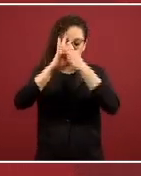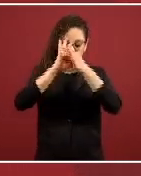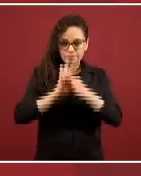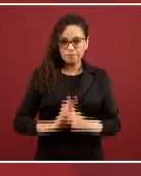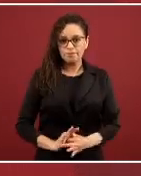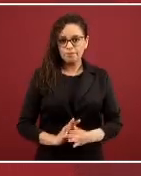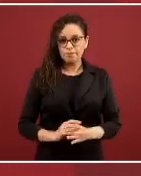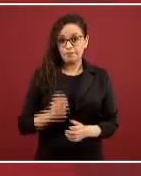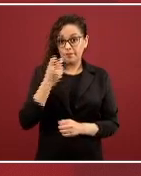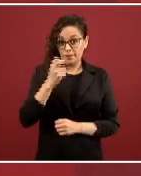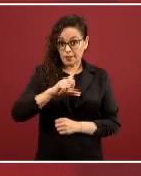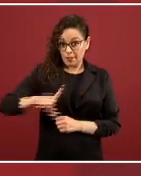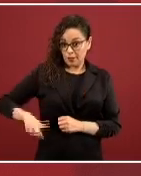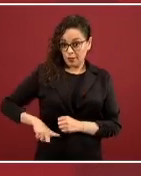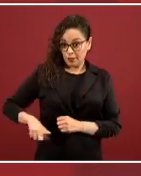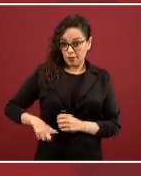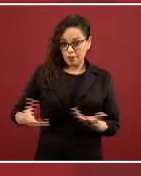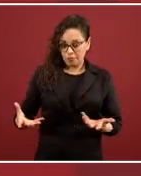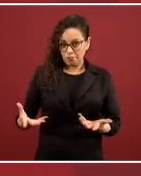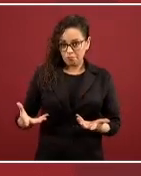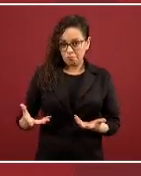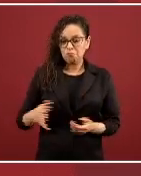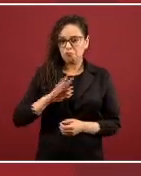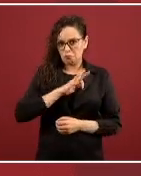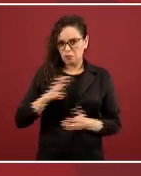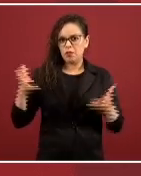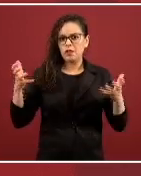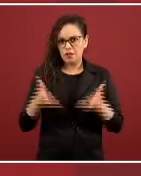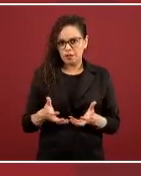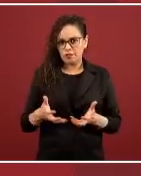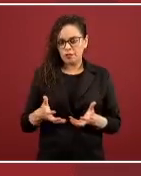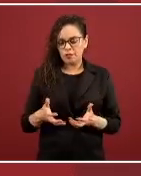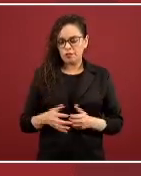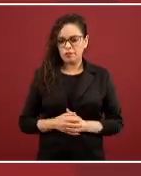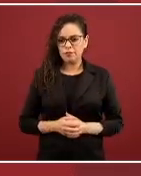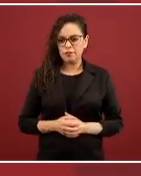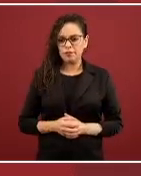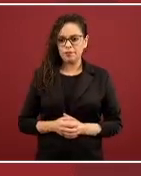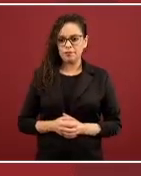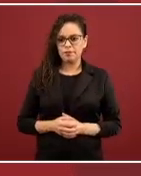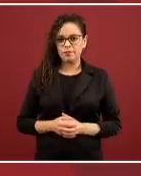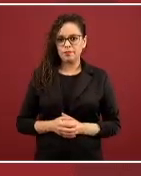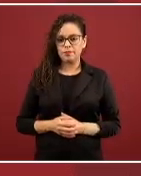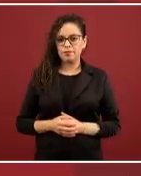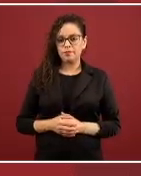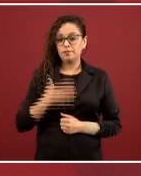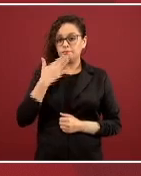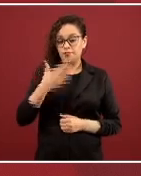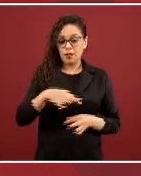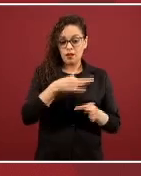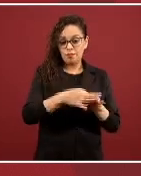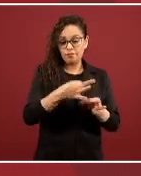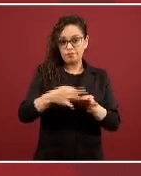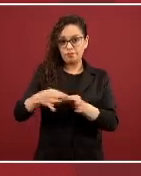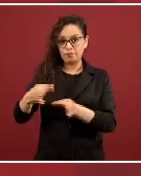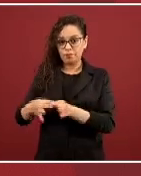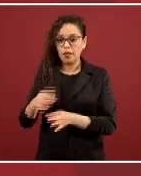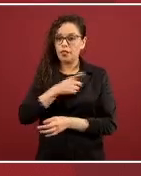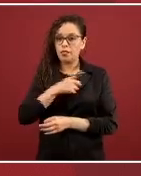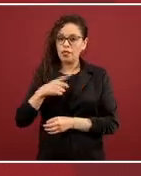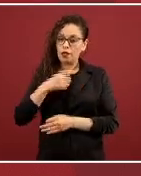gobierno organizar, está en sus facultades, organizar de manera efectiva la participación de cada quien.